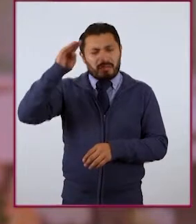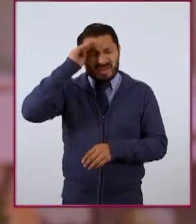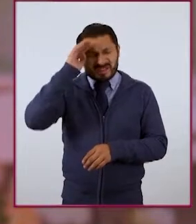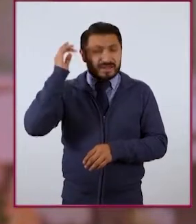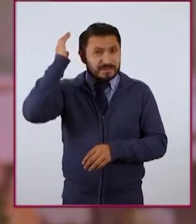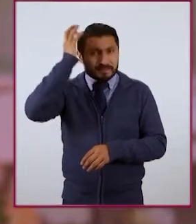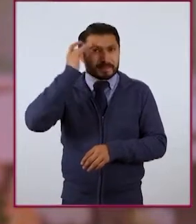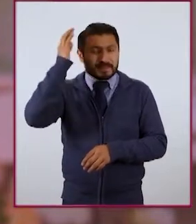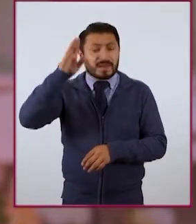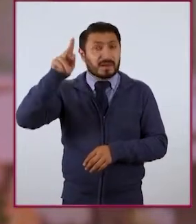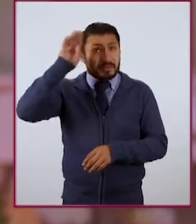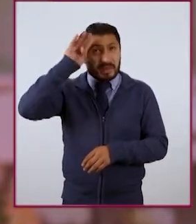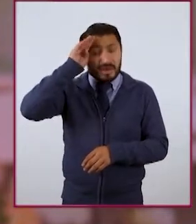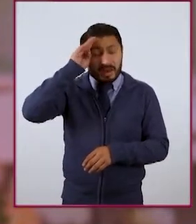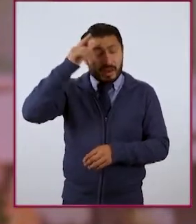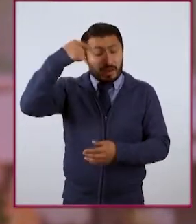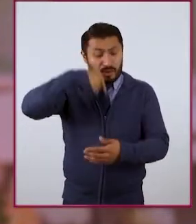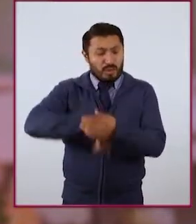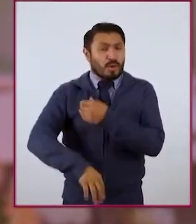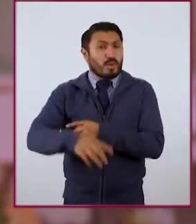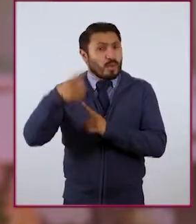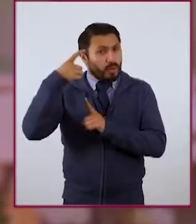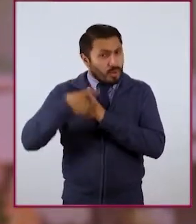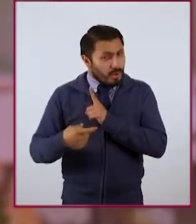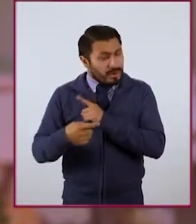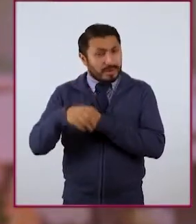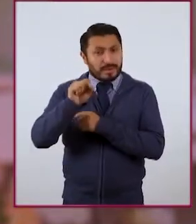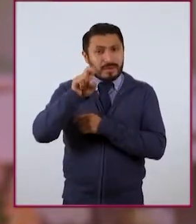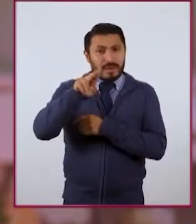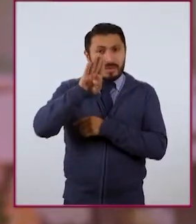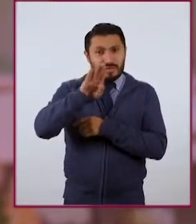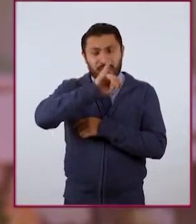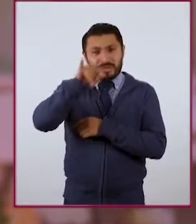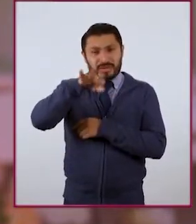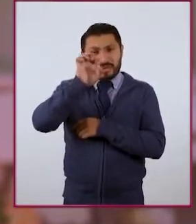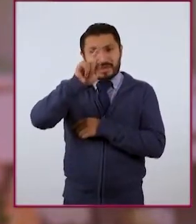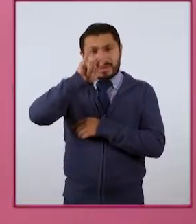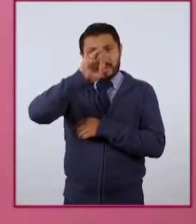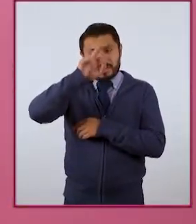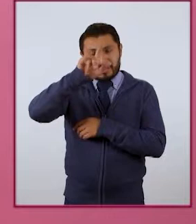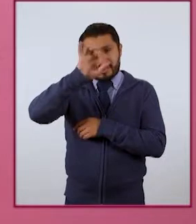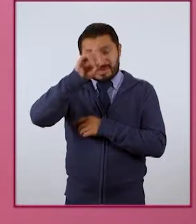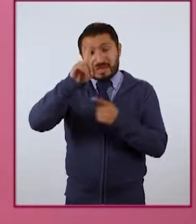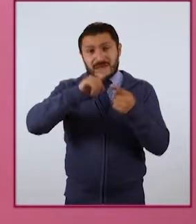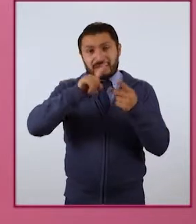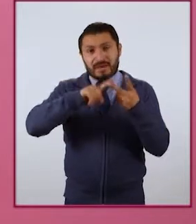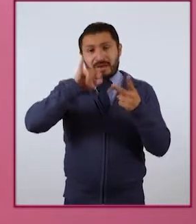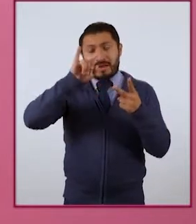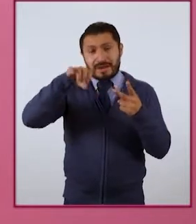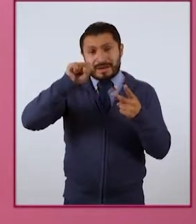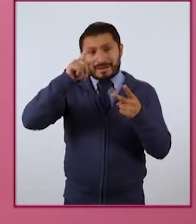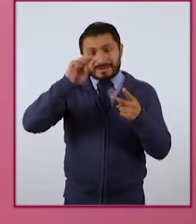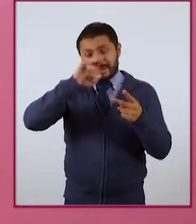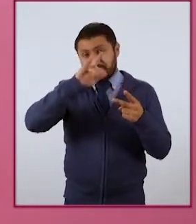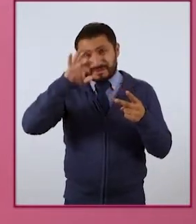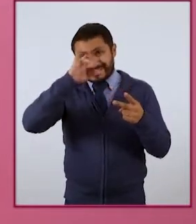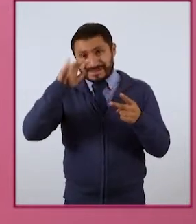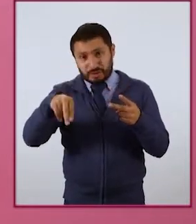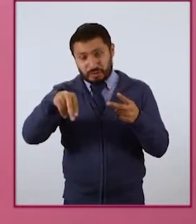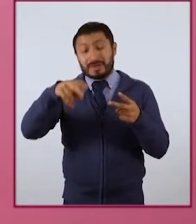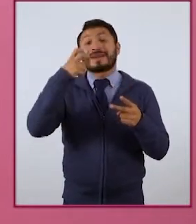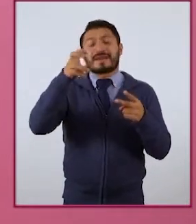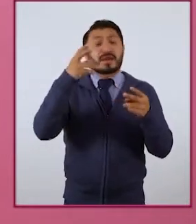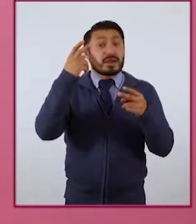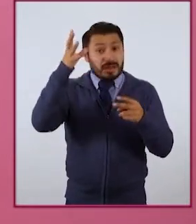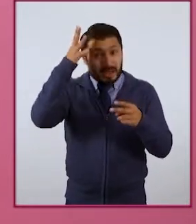pensamientos y conductas. Subjetividad e introspección. Estos dos conceptos son muy importantes para